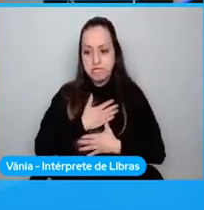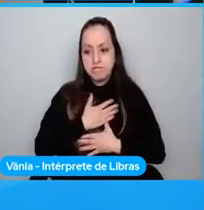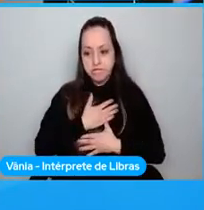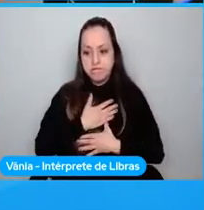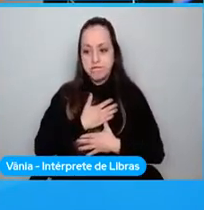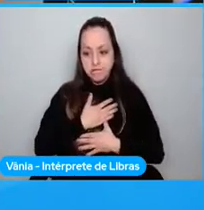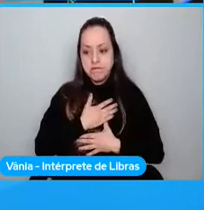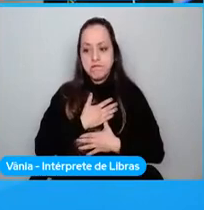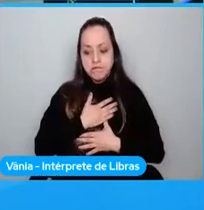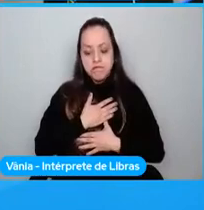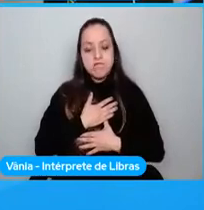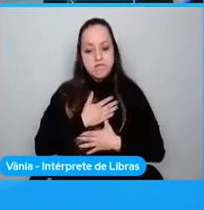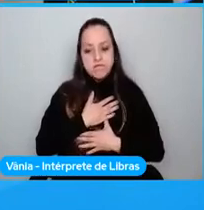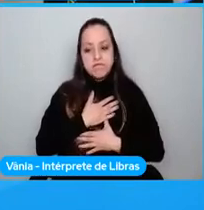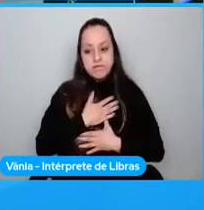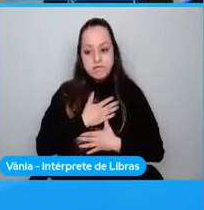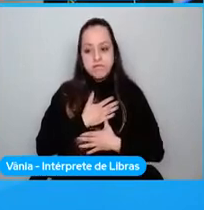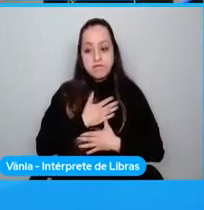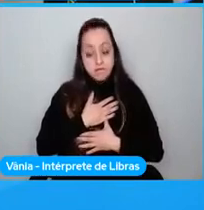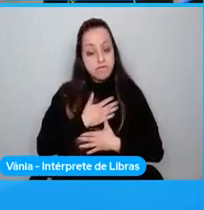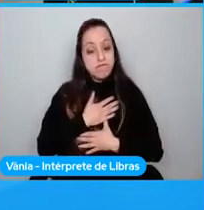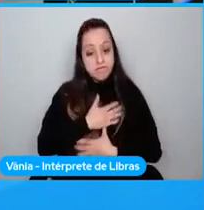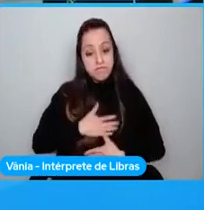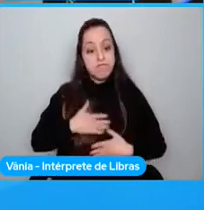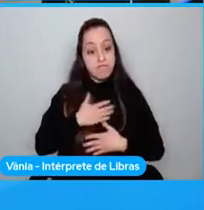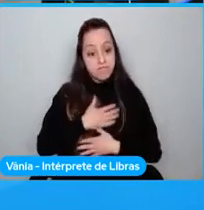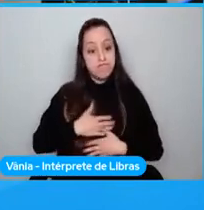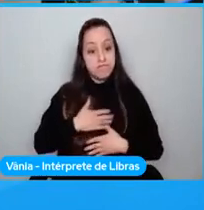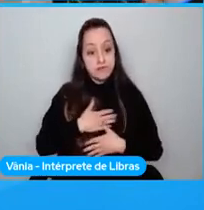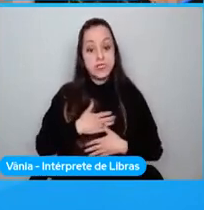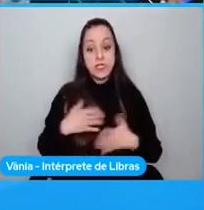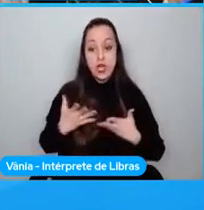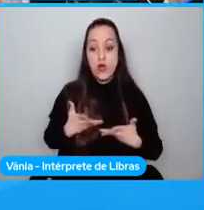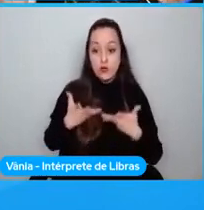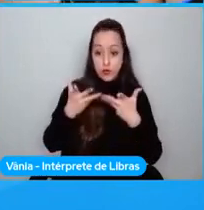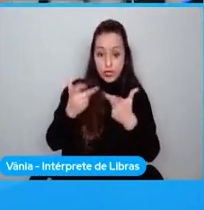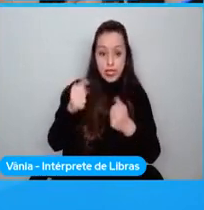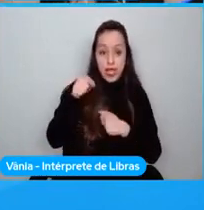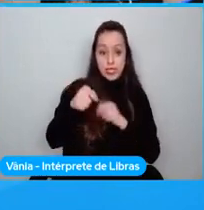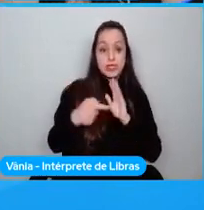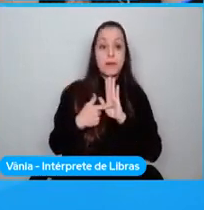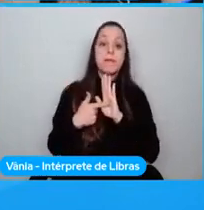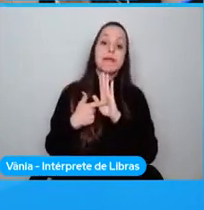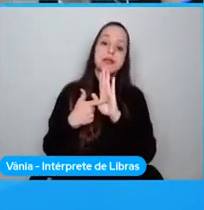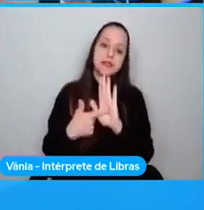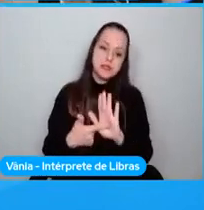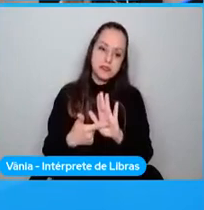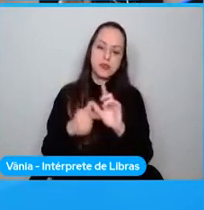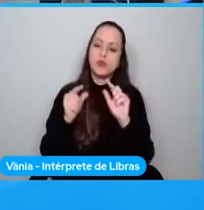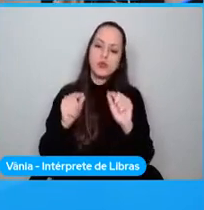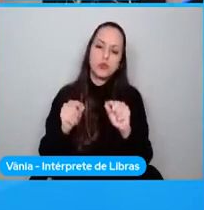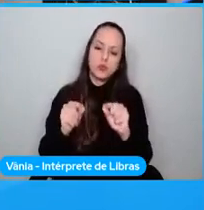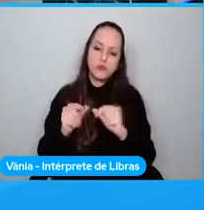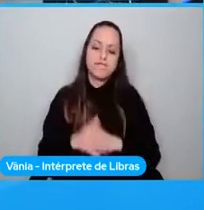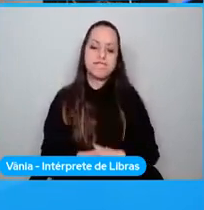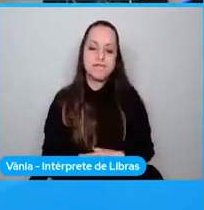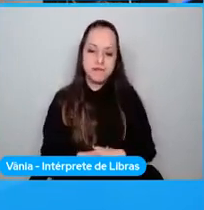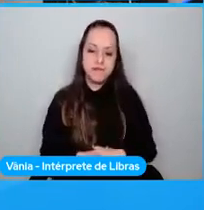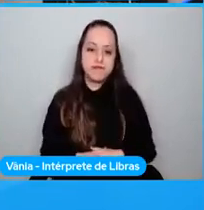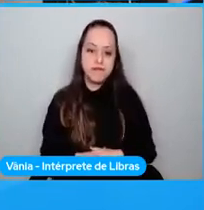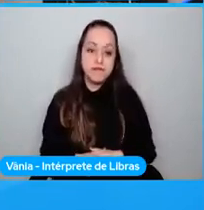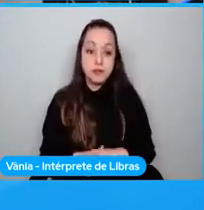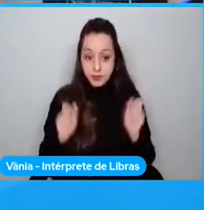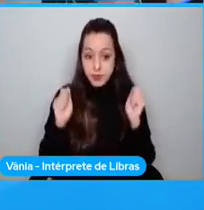agrado que me hayan invitado a esta presentación donde he